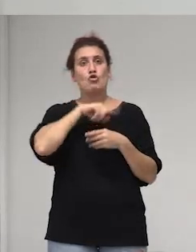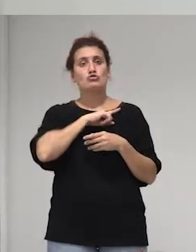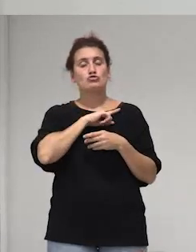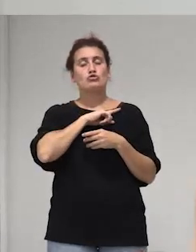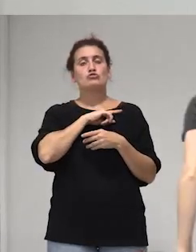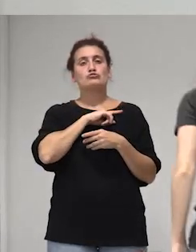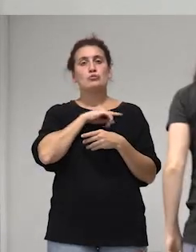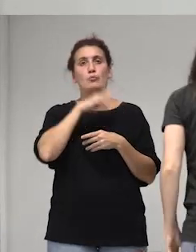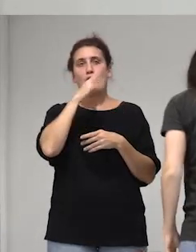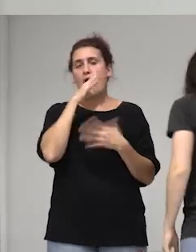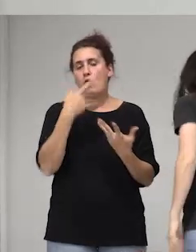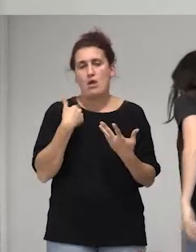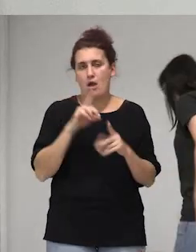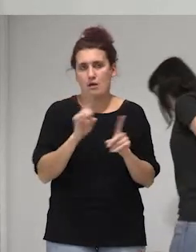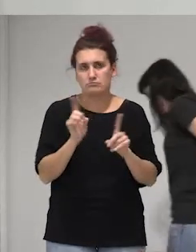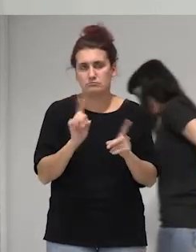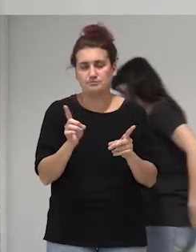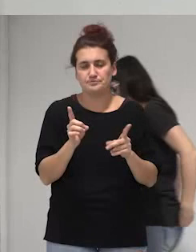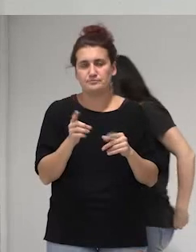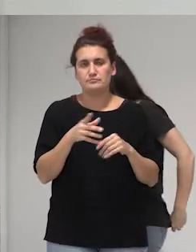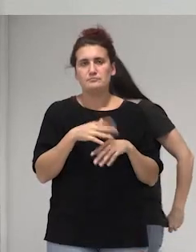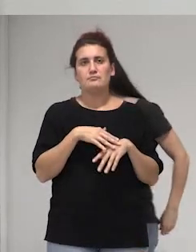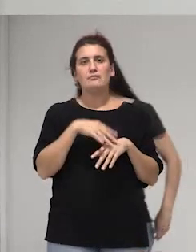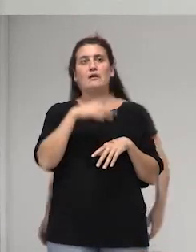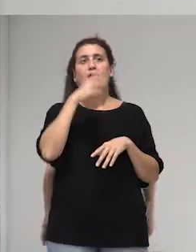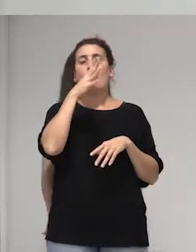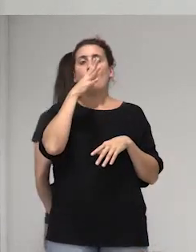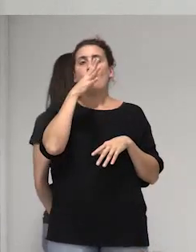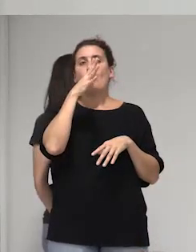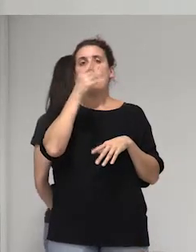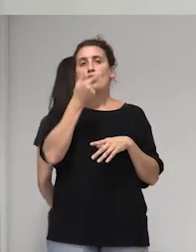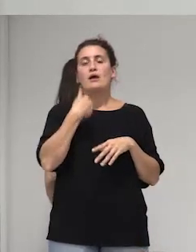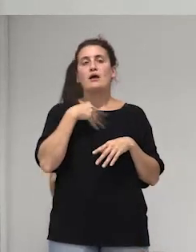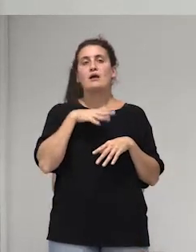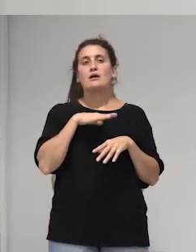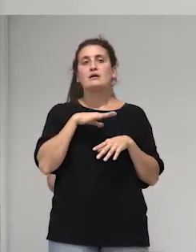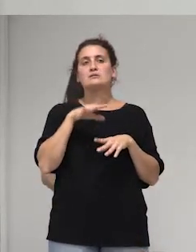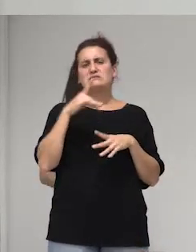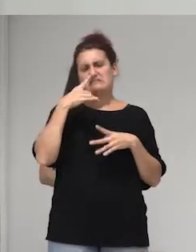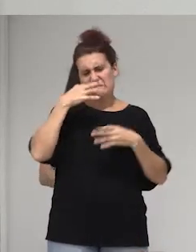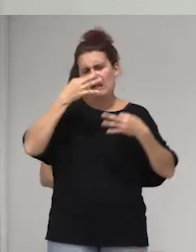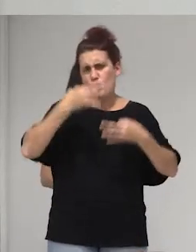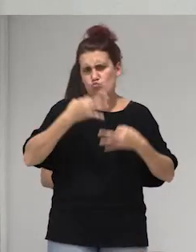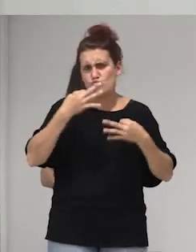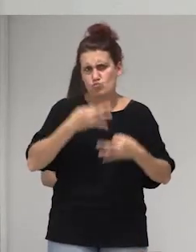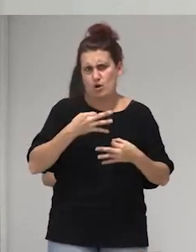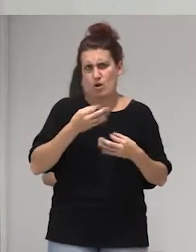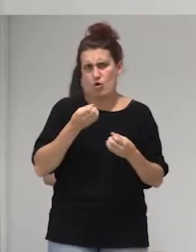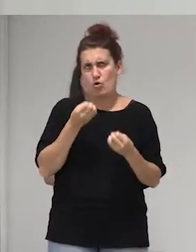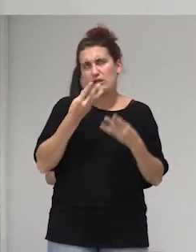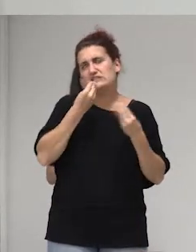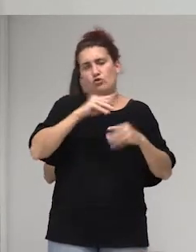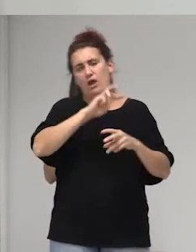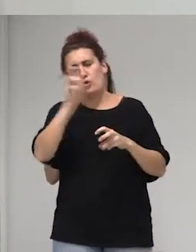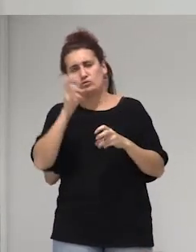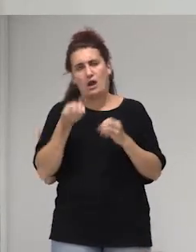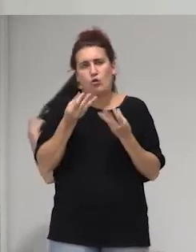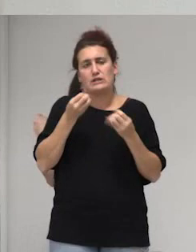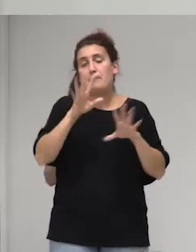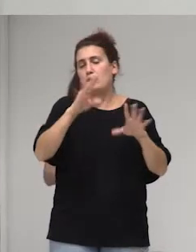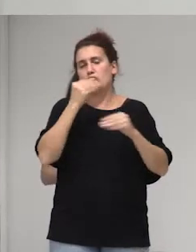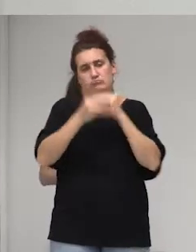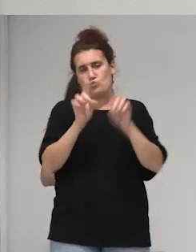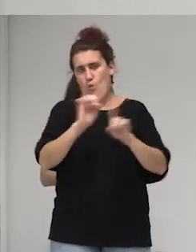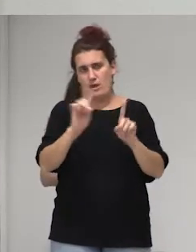porque ahora ya no y no voy a mencionar la identidad porque la verdad es que sería abonarle una cuestión más de su historia pero no vale